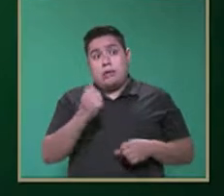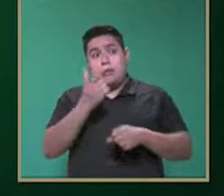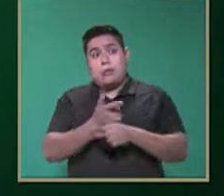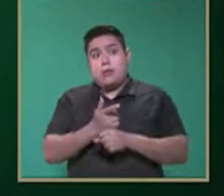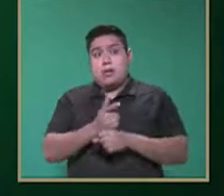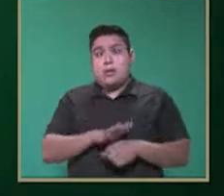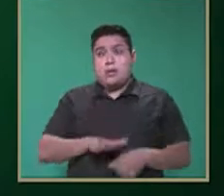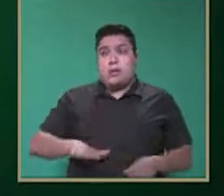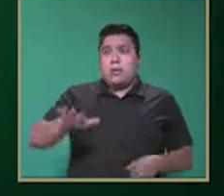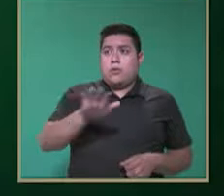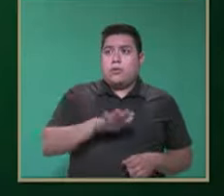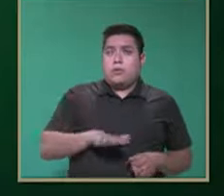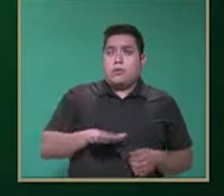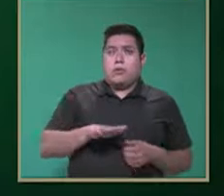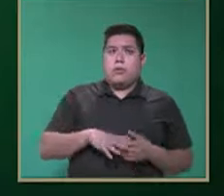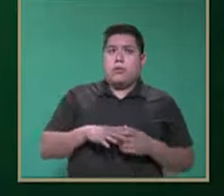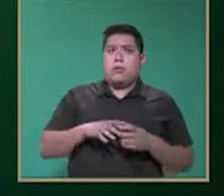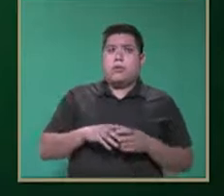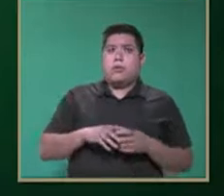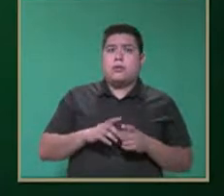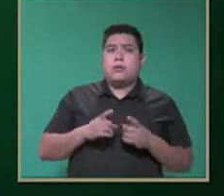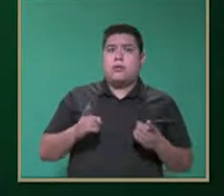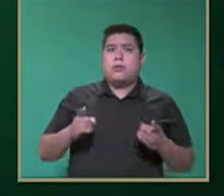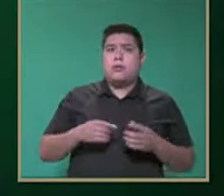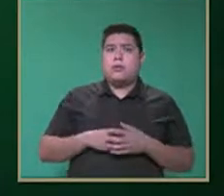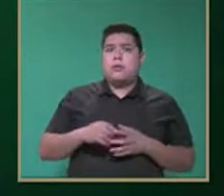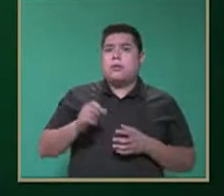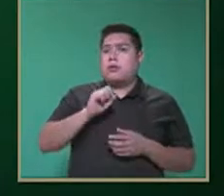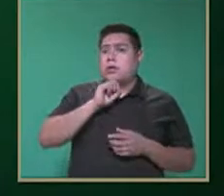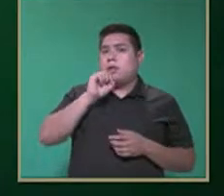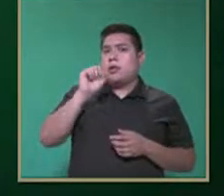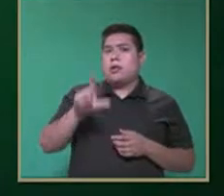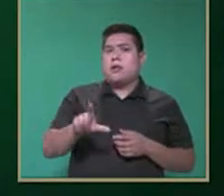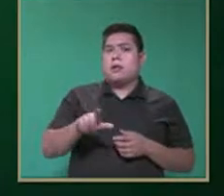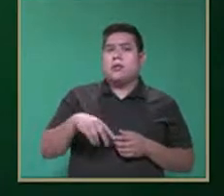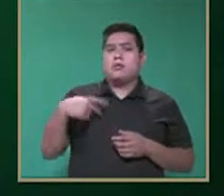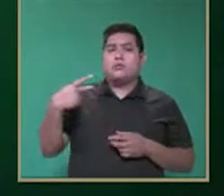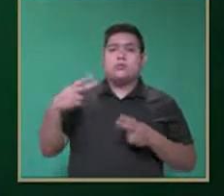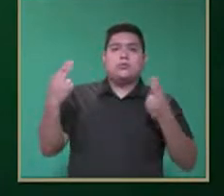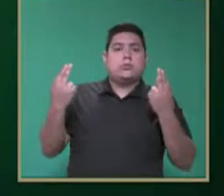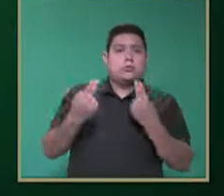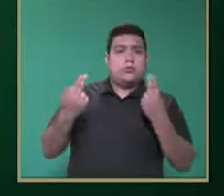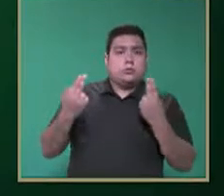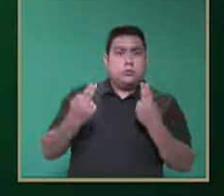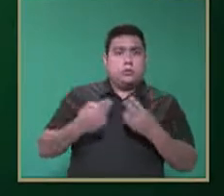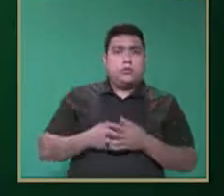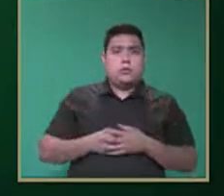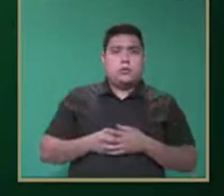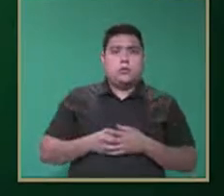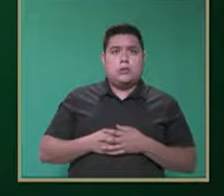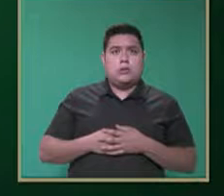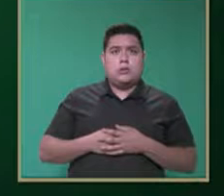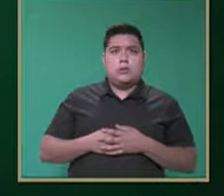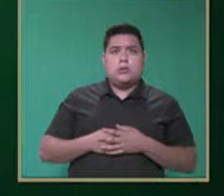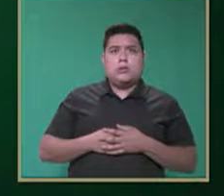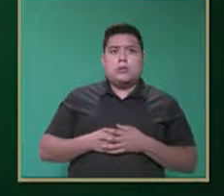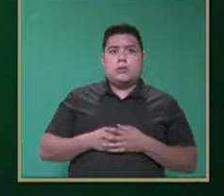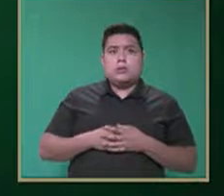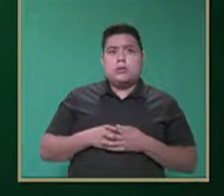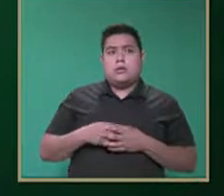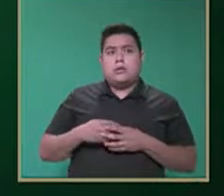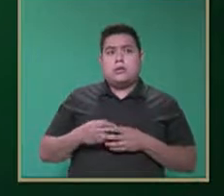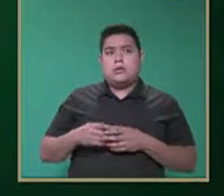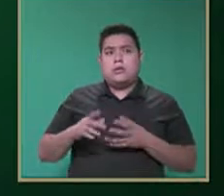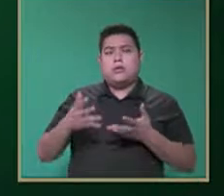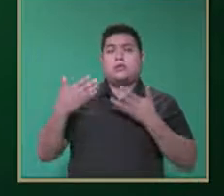contexto en donde se desempeña. Asimismo, sus necesidades, vamos a identificar los